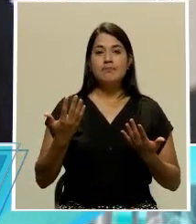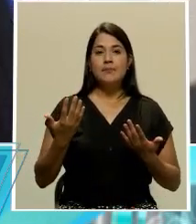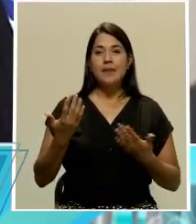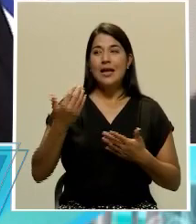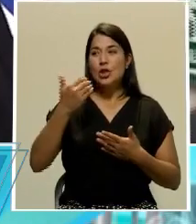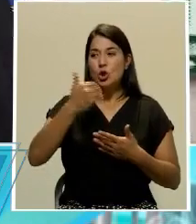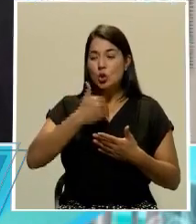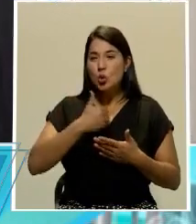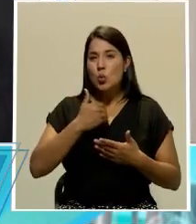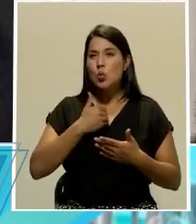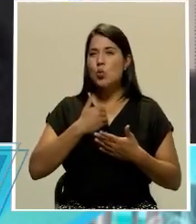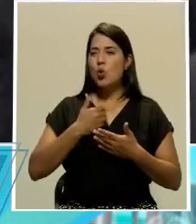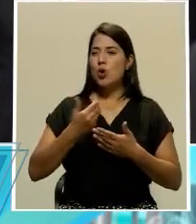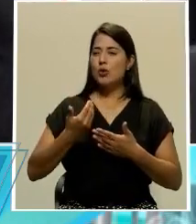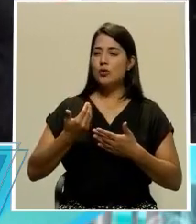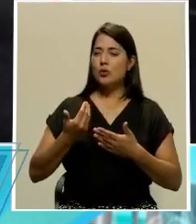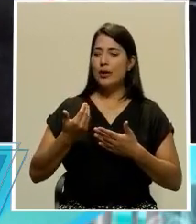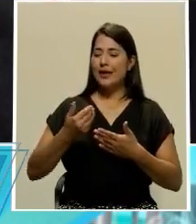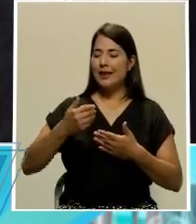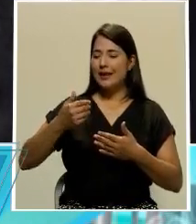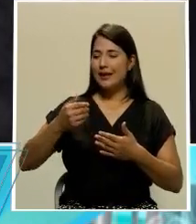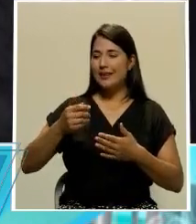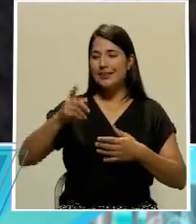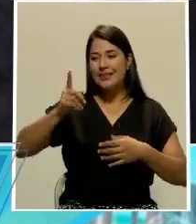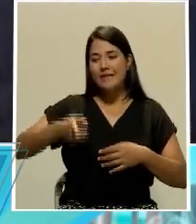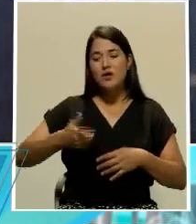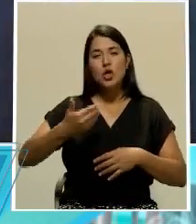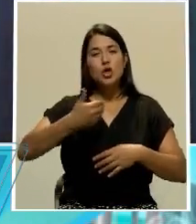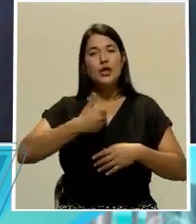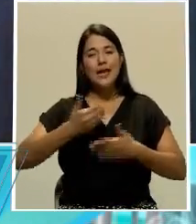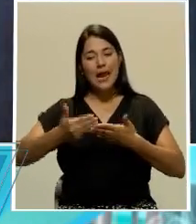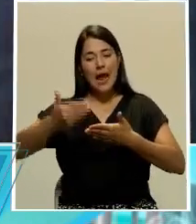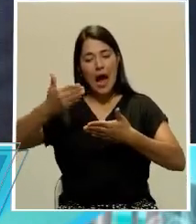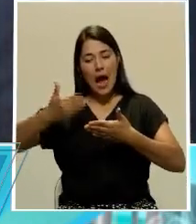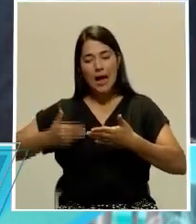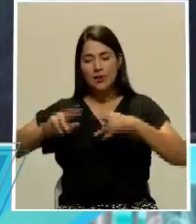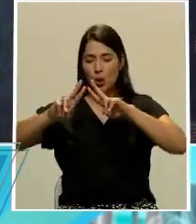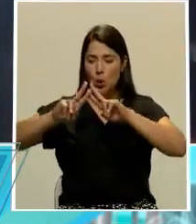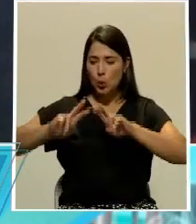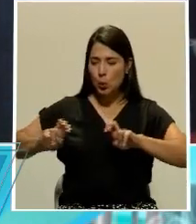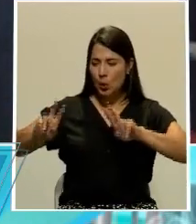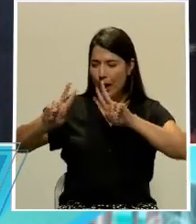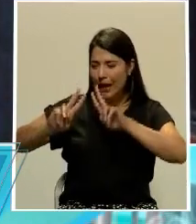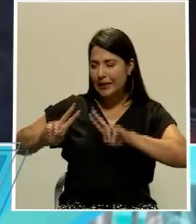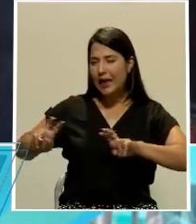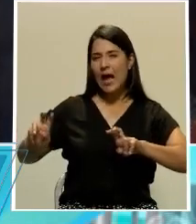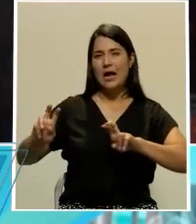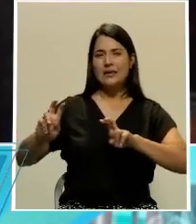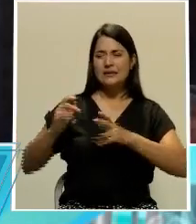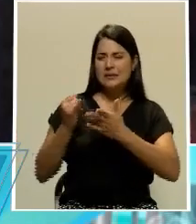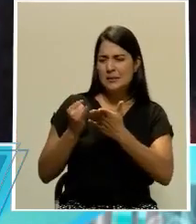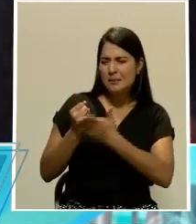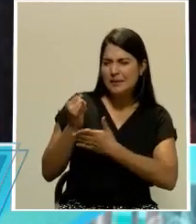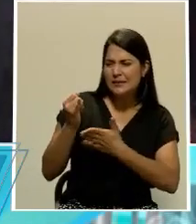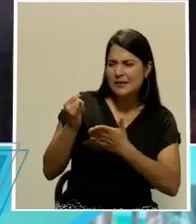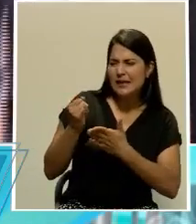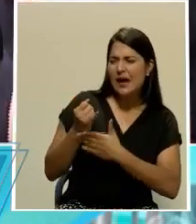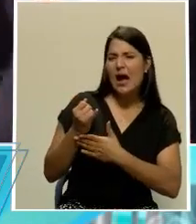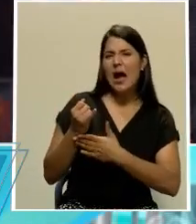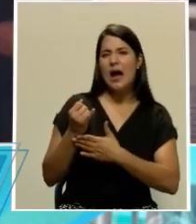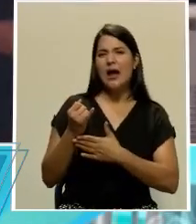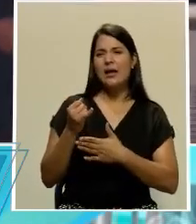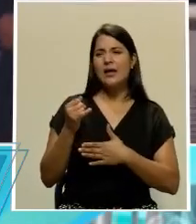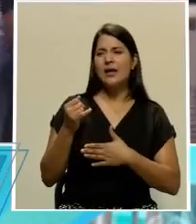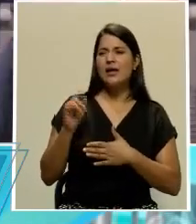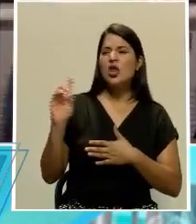situación previa de análisis, de escudriñar de qué se trataba, de dónde iba a ir el